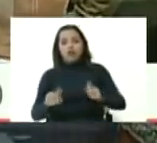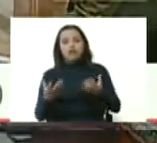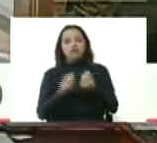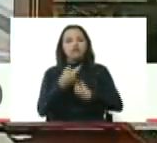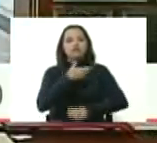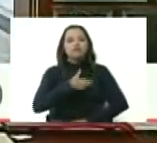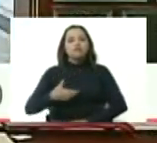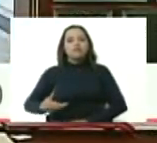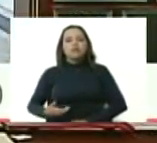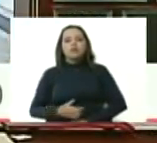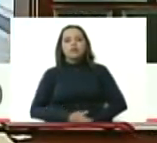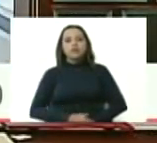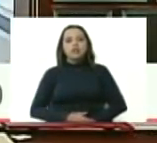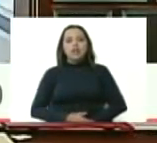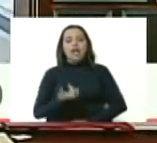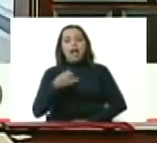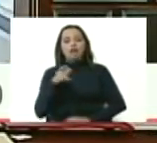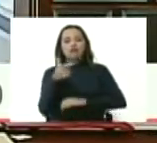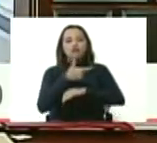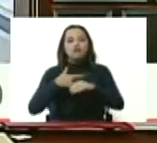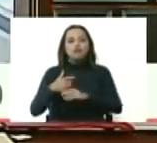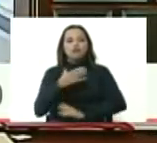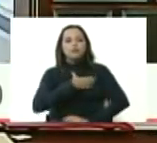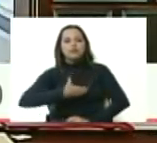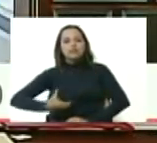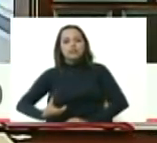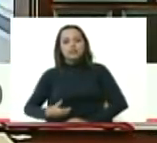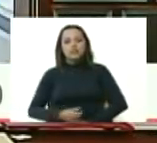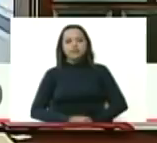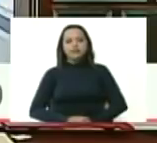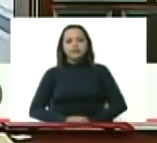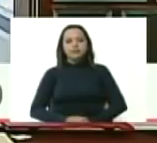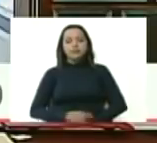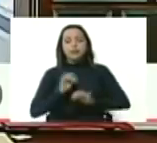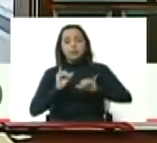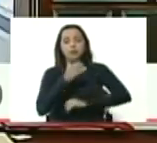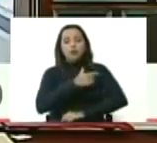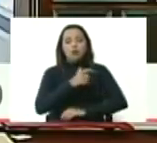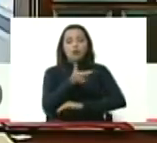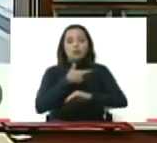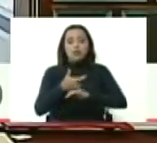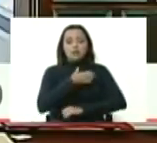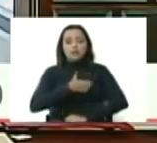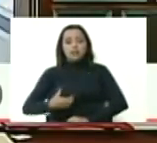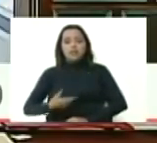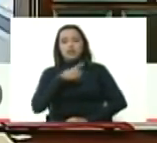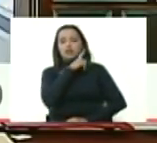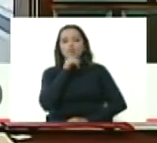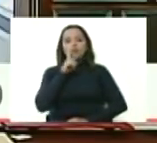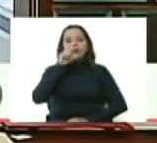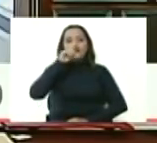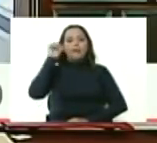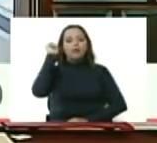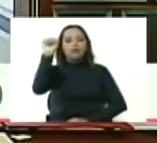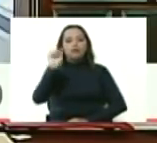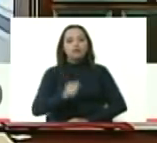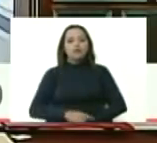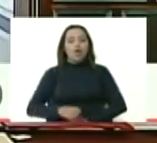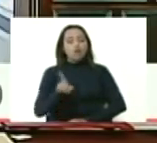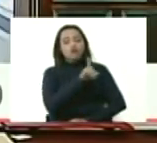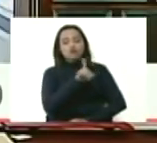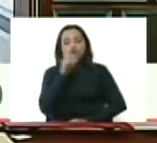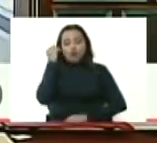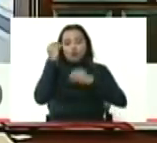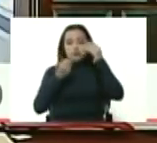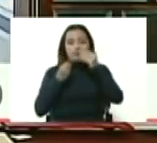un gobierno y un presidente y ese gobierno y ese presidente se llama Nicolás Maduro Moros no lo duden no